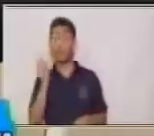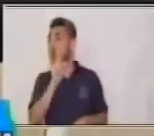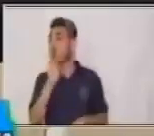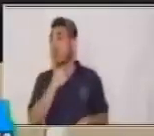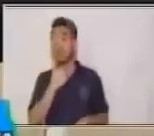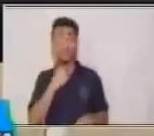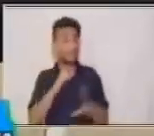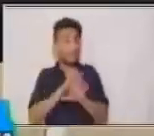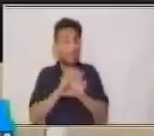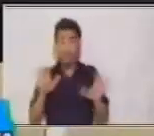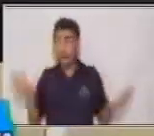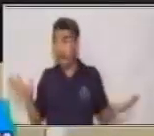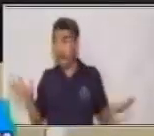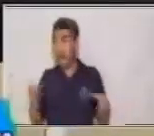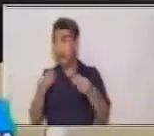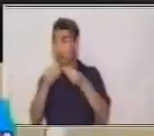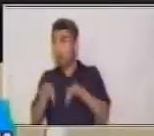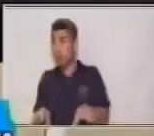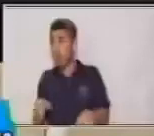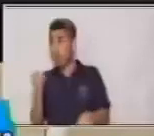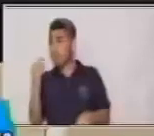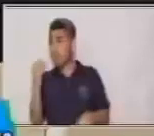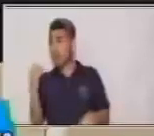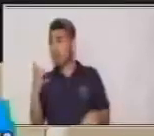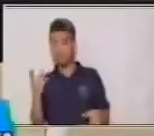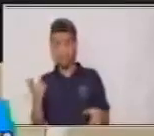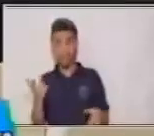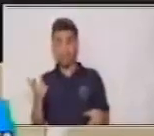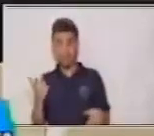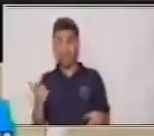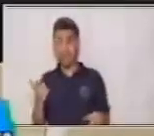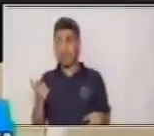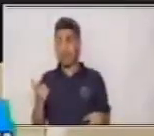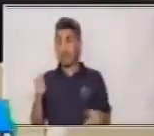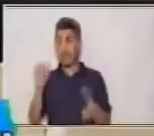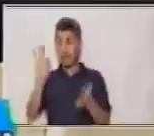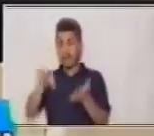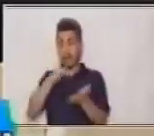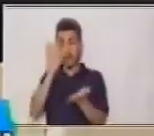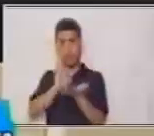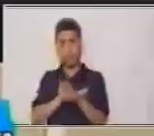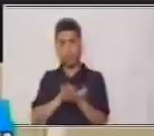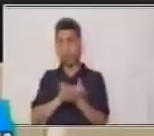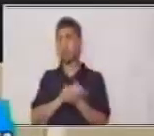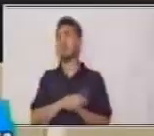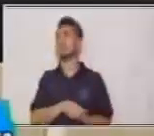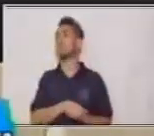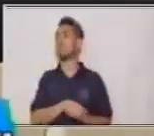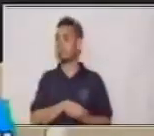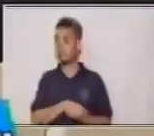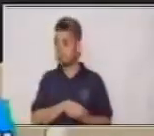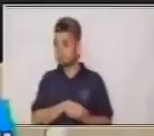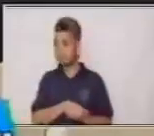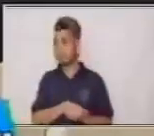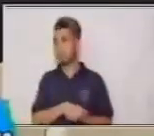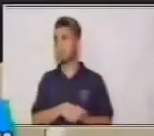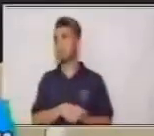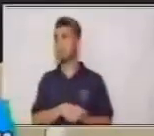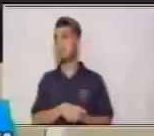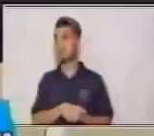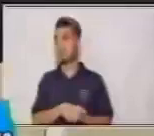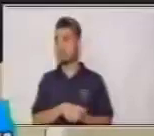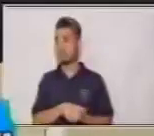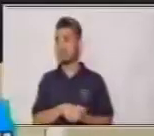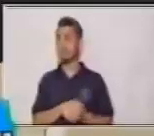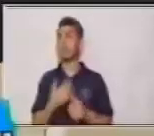huevos verdes con jamón. No me gustan nada, Juan Ramón. Ahora bien, lo voy a hacer de